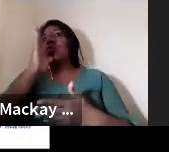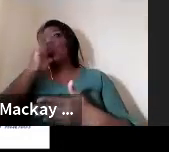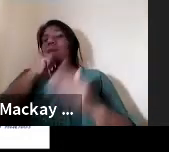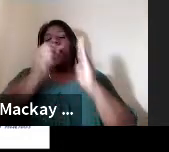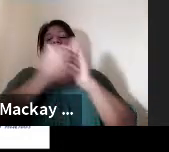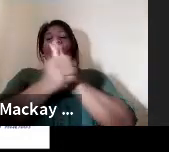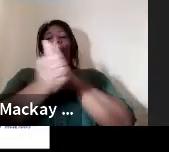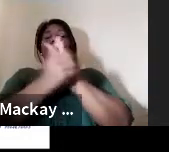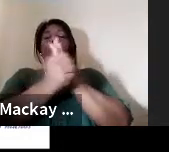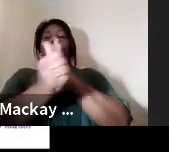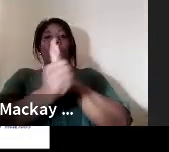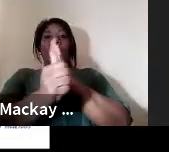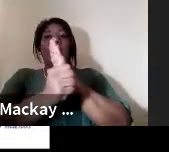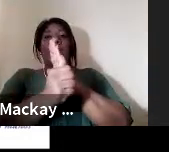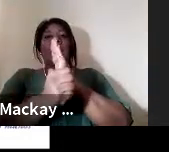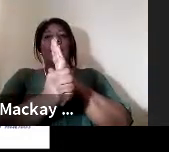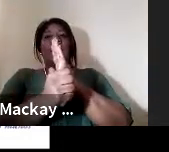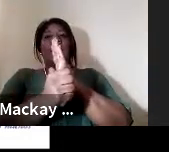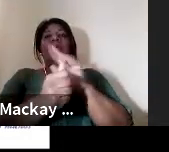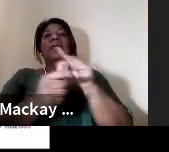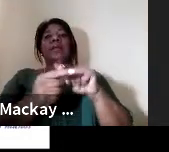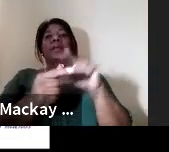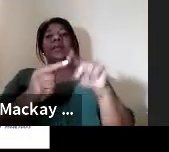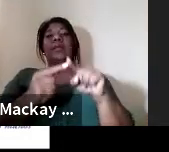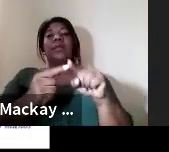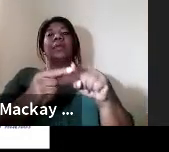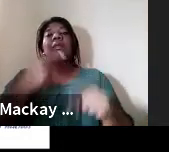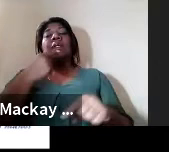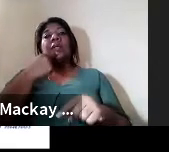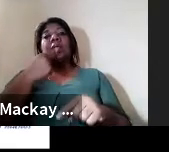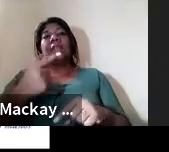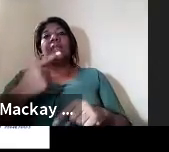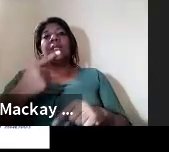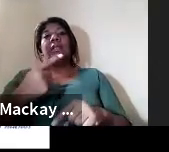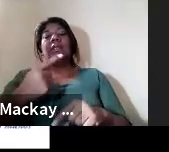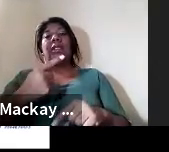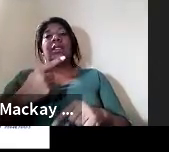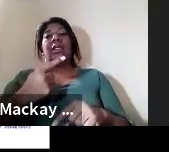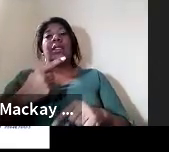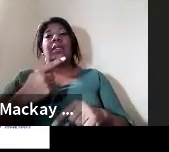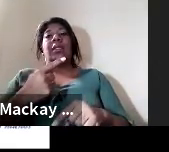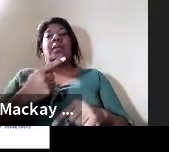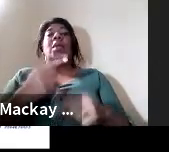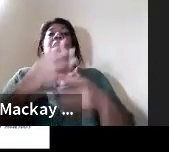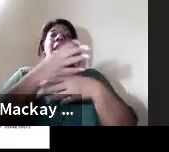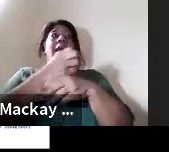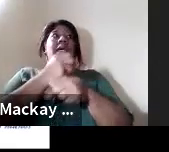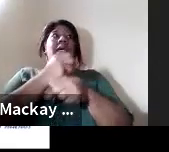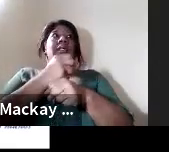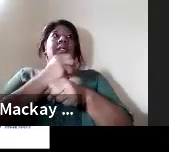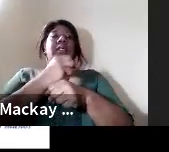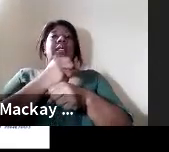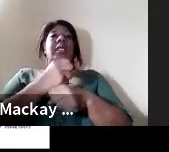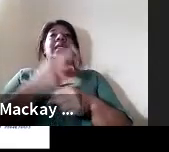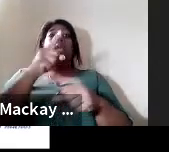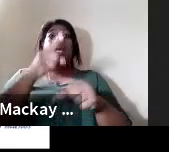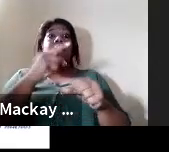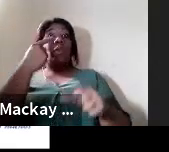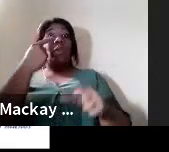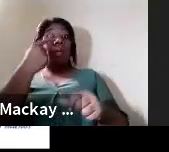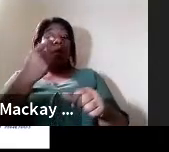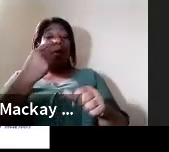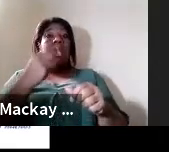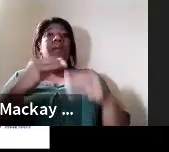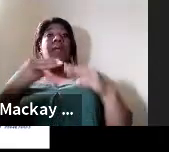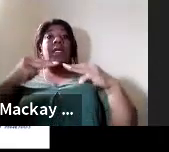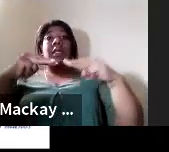nos pudieron a nosotros, nos hicieron llevar a poder crear esto que vamos a compartir ahora,